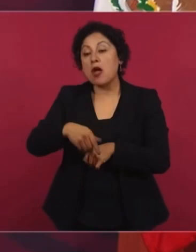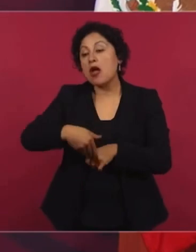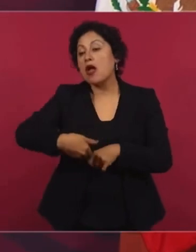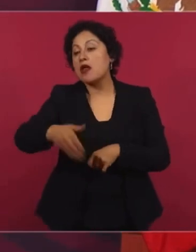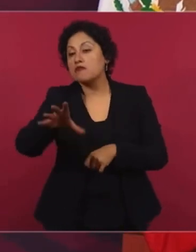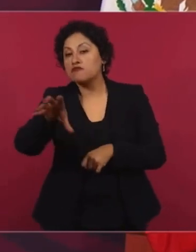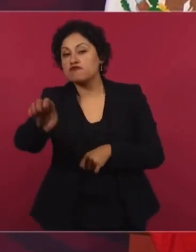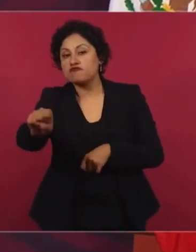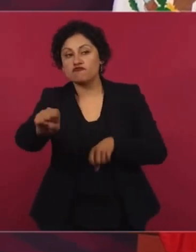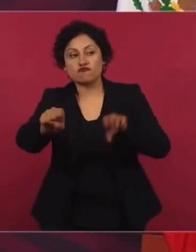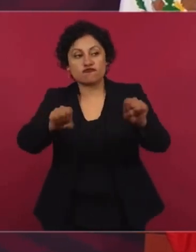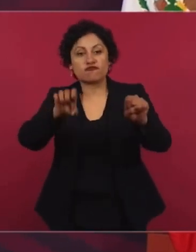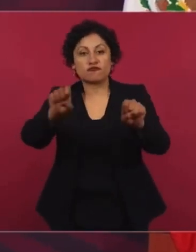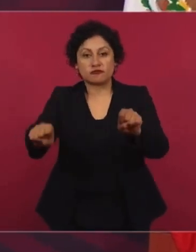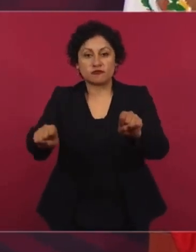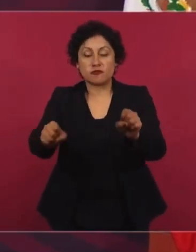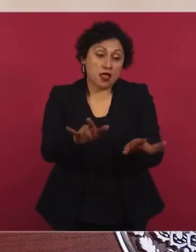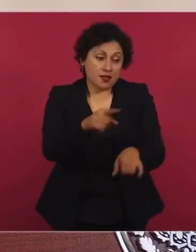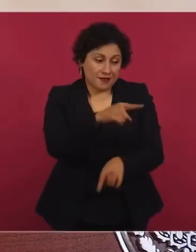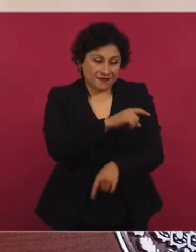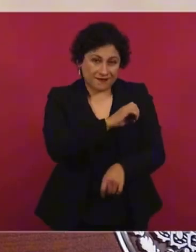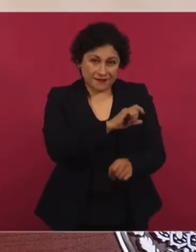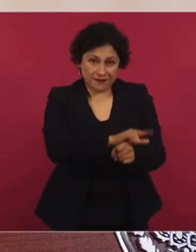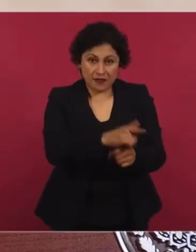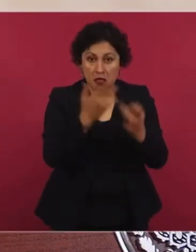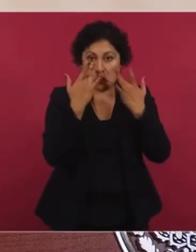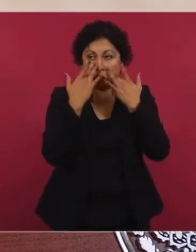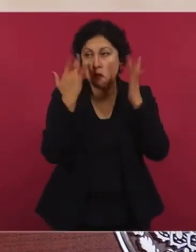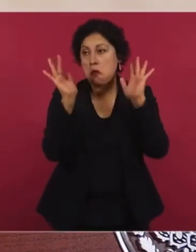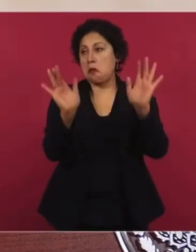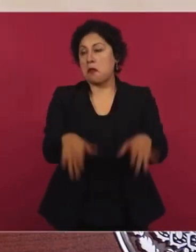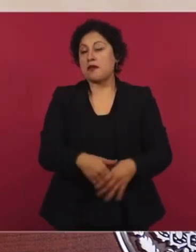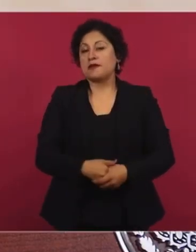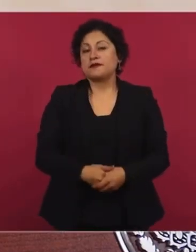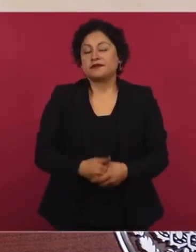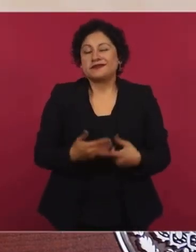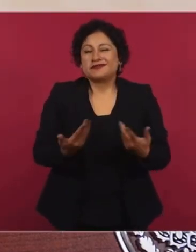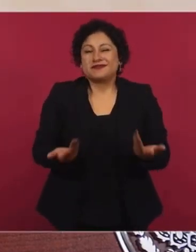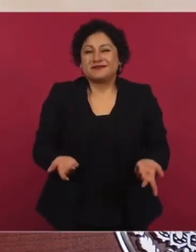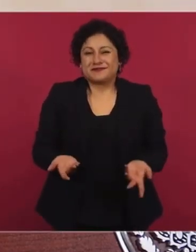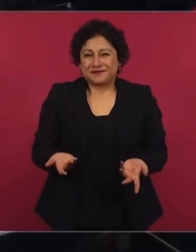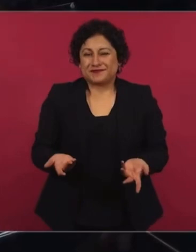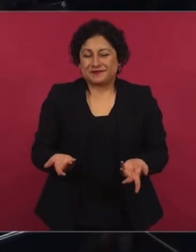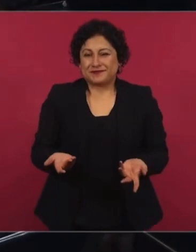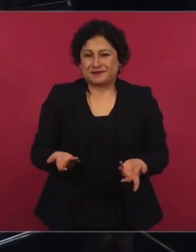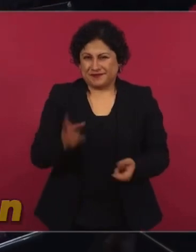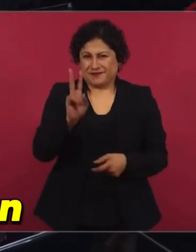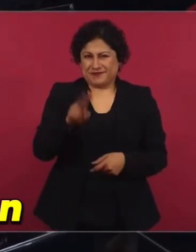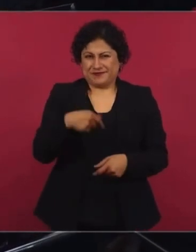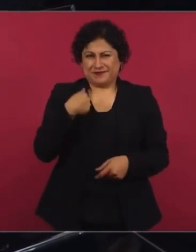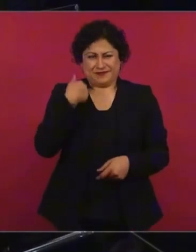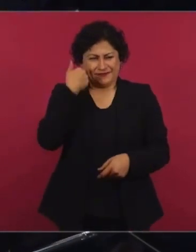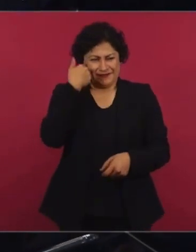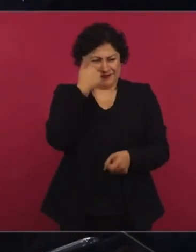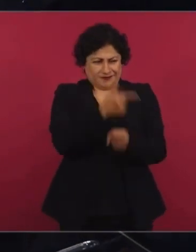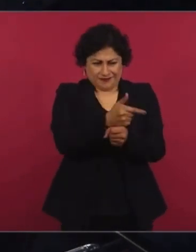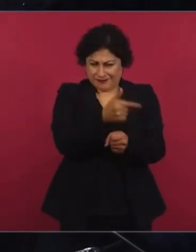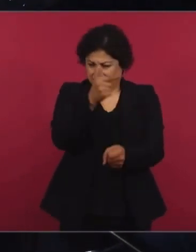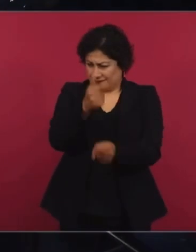renuncian ministerios públicos. Entonces, me llamó mucho la atención